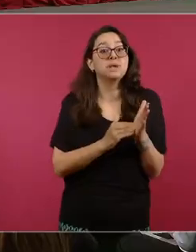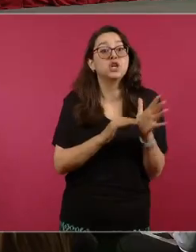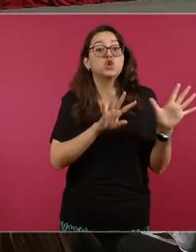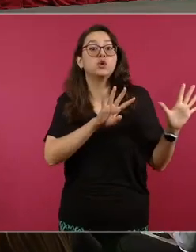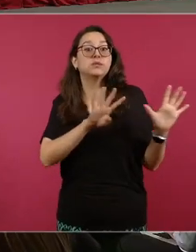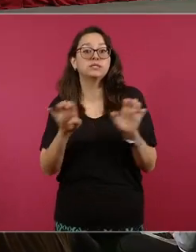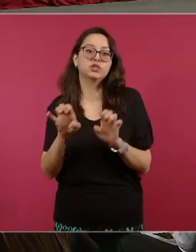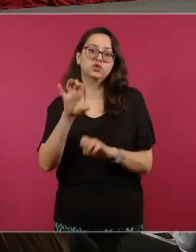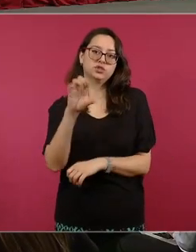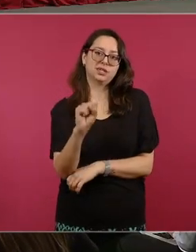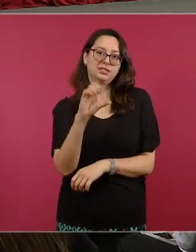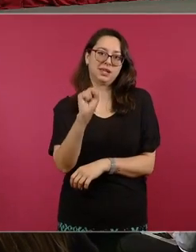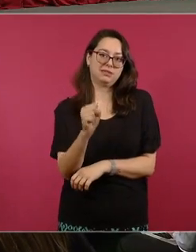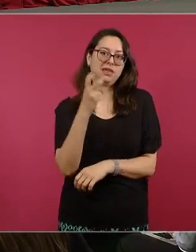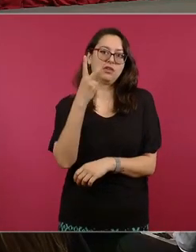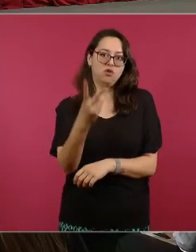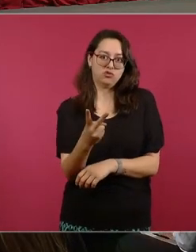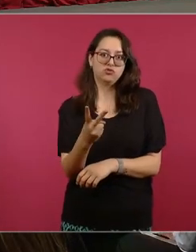adelante